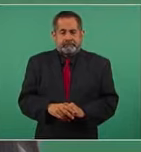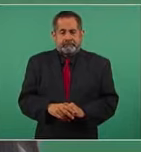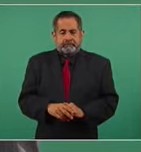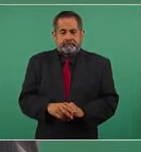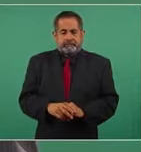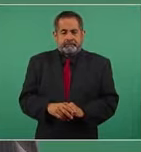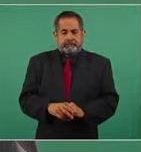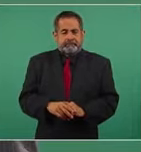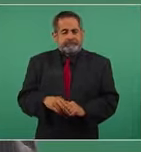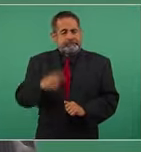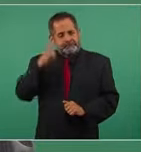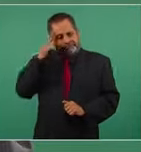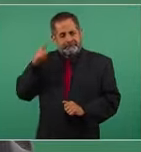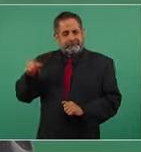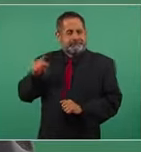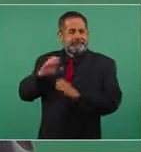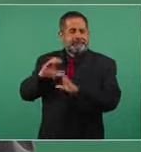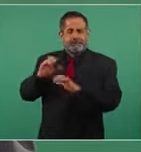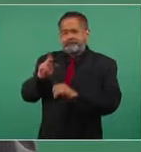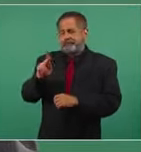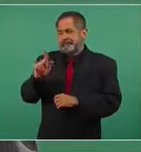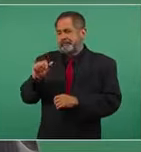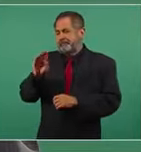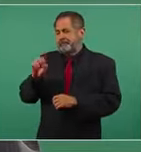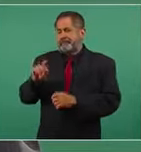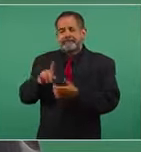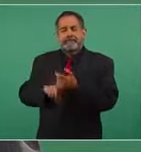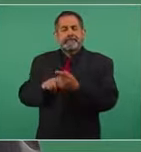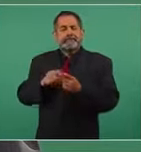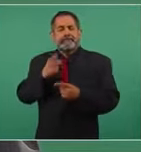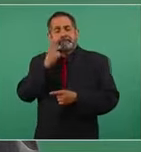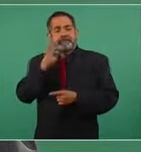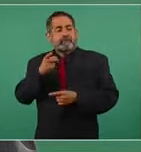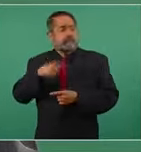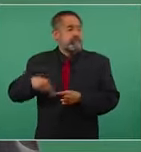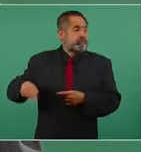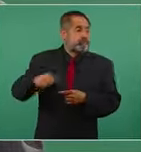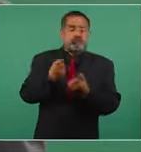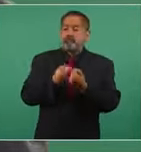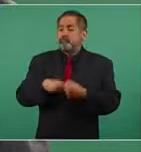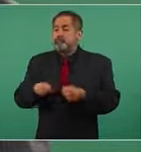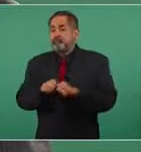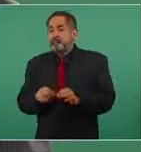la canción de Pablo, no vivimos en una sociedad perfecta,